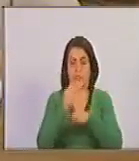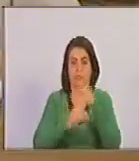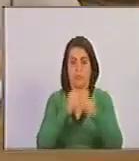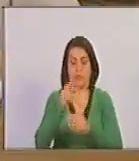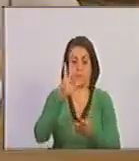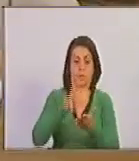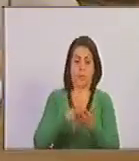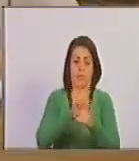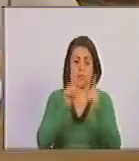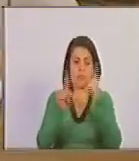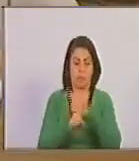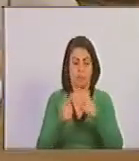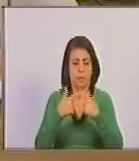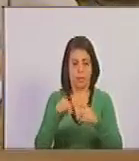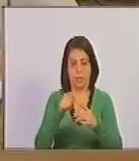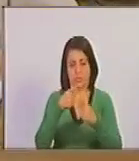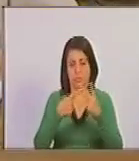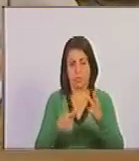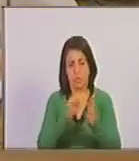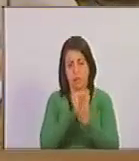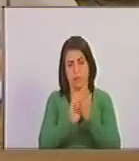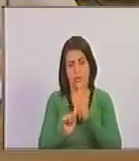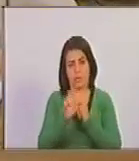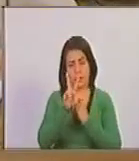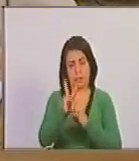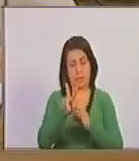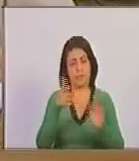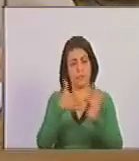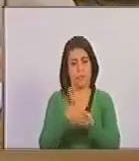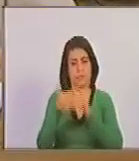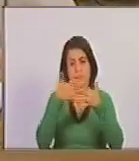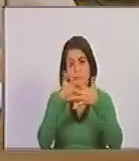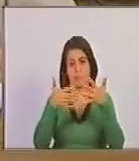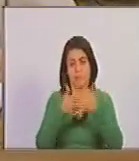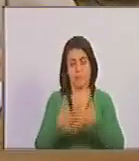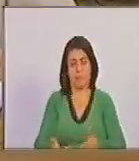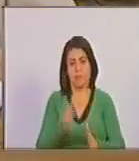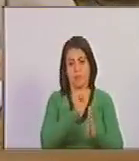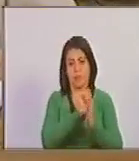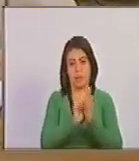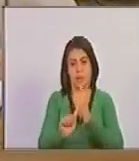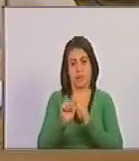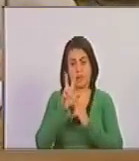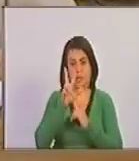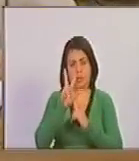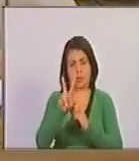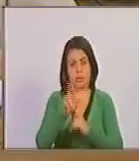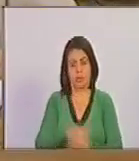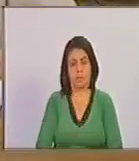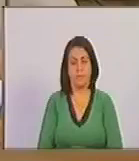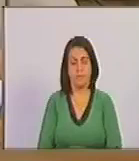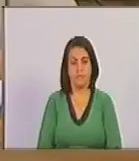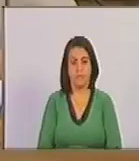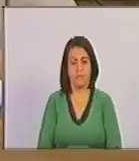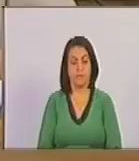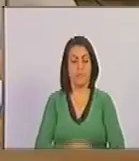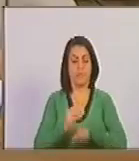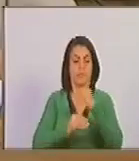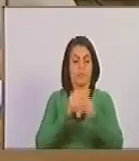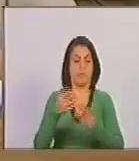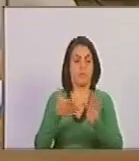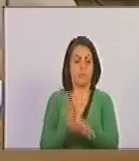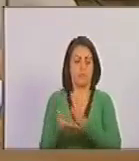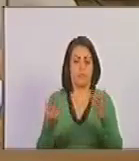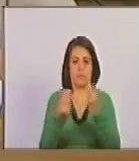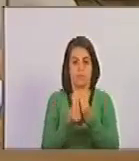propone aprobar con modificación el contenido del artículo 3, el cual queda redactado en los siguientes términos. Artículo 3. Se refiere al